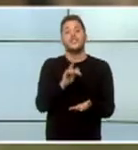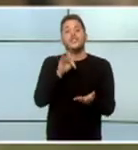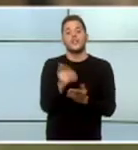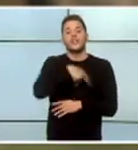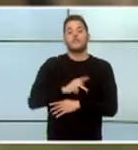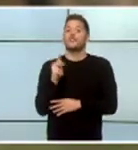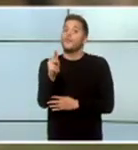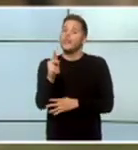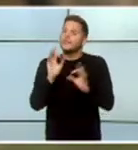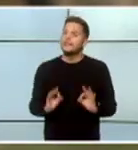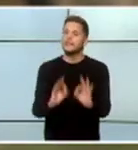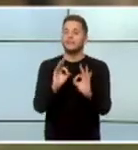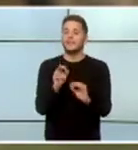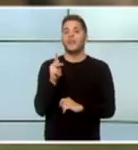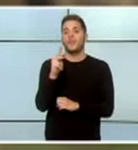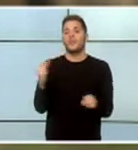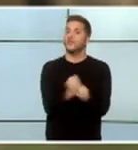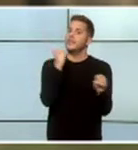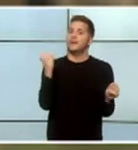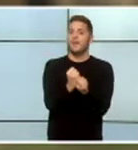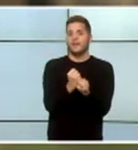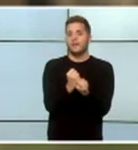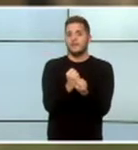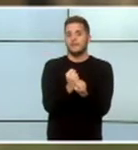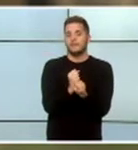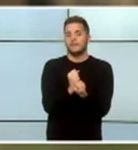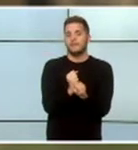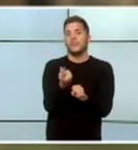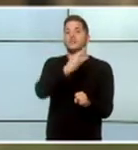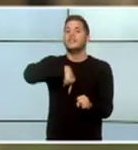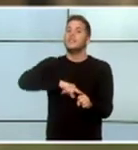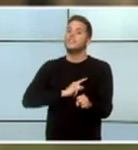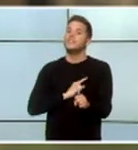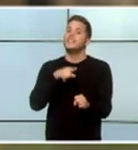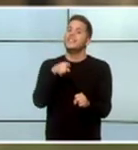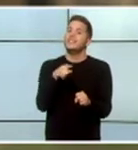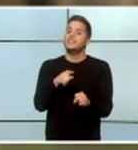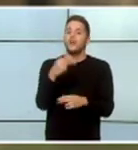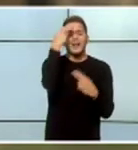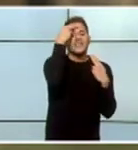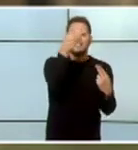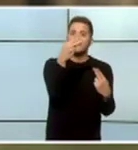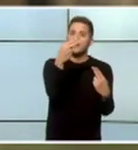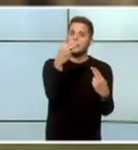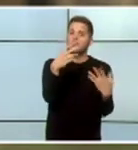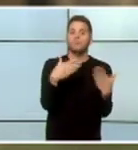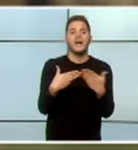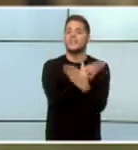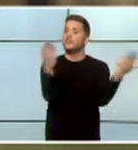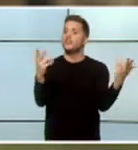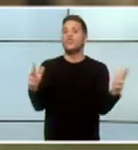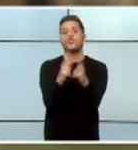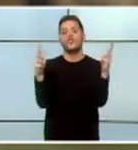derechos... ...especialmente... ...el derecho al trabajo... ...sean tan respetados... ...como